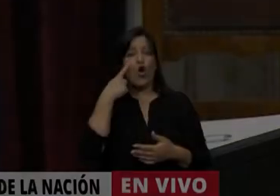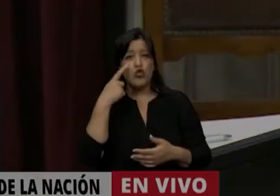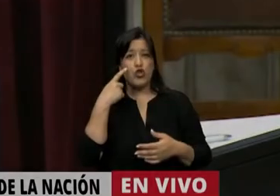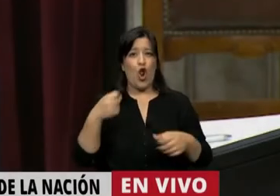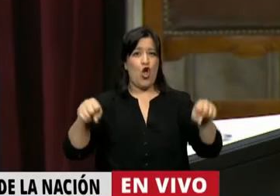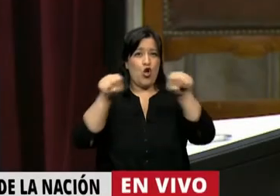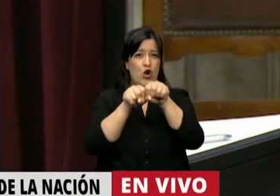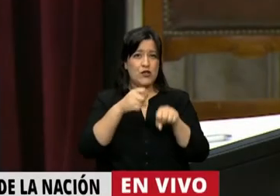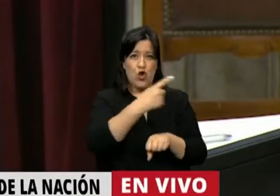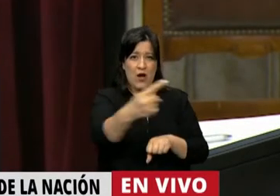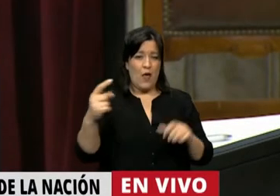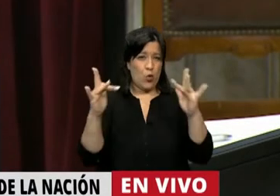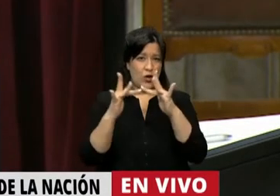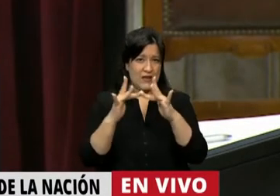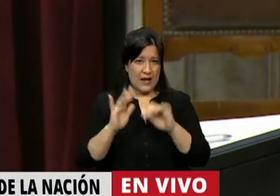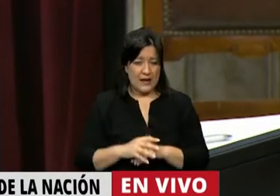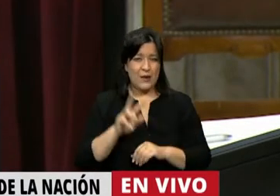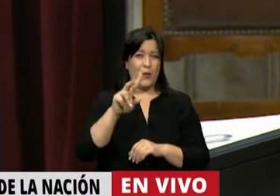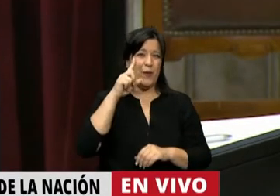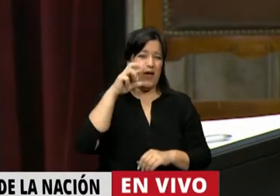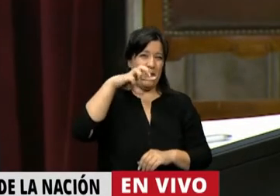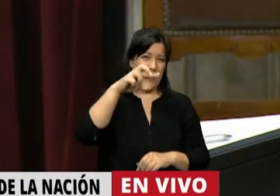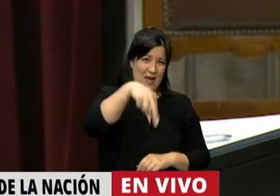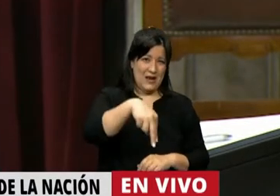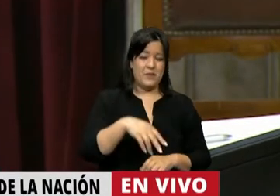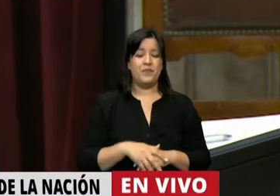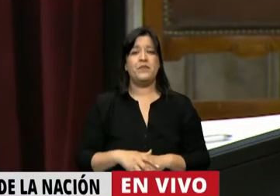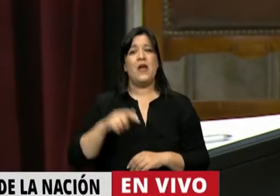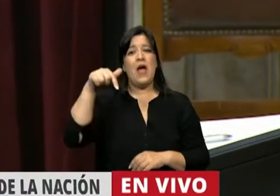Tiene la palabra el diputado Ricardo Daniel Daibes.